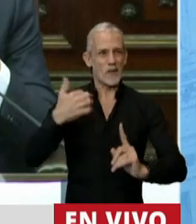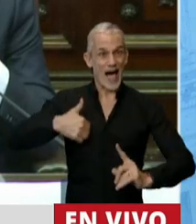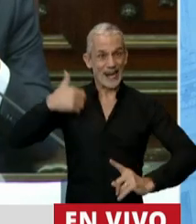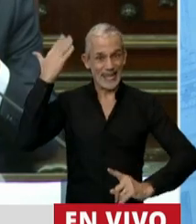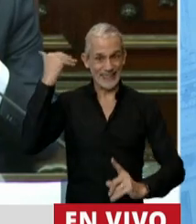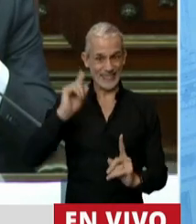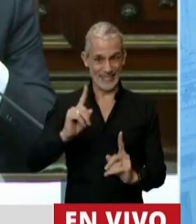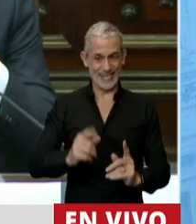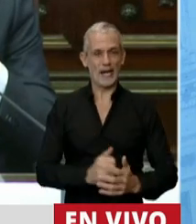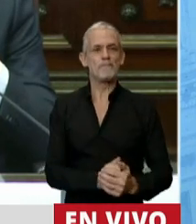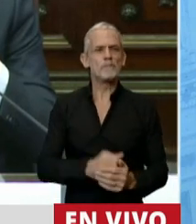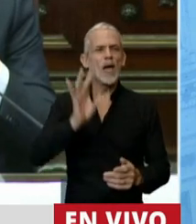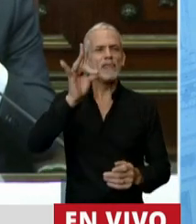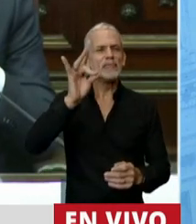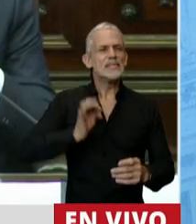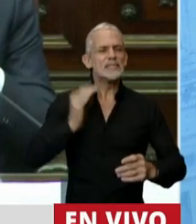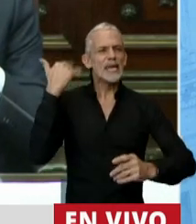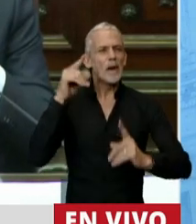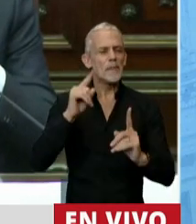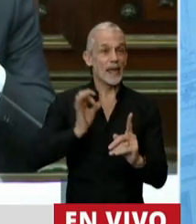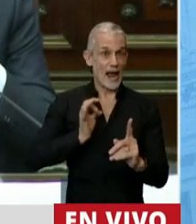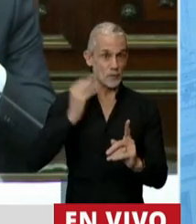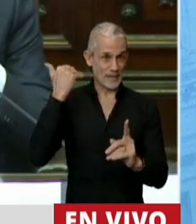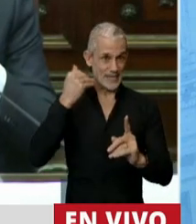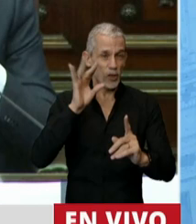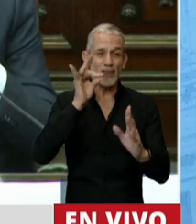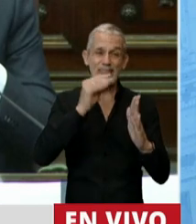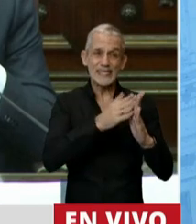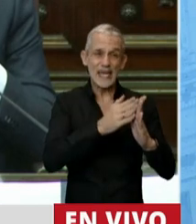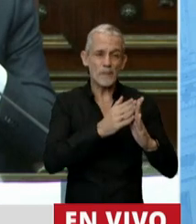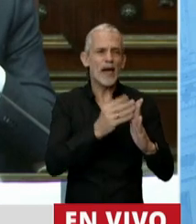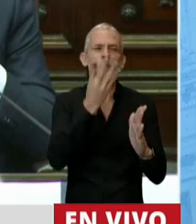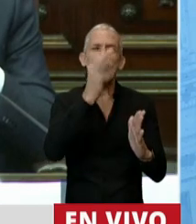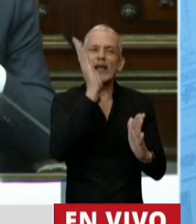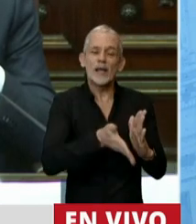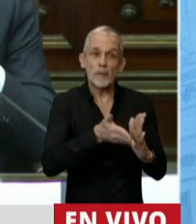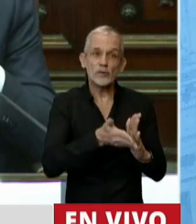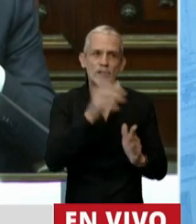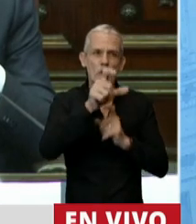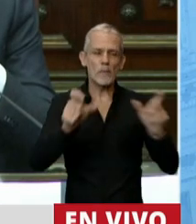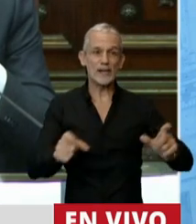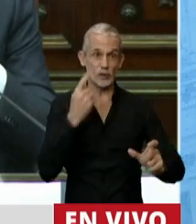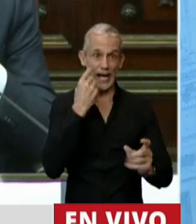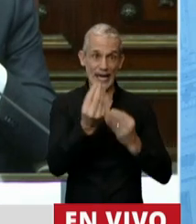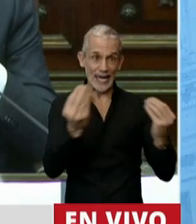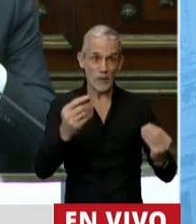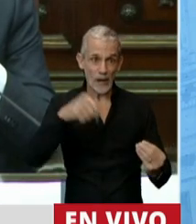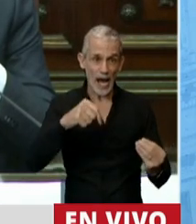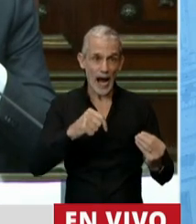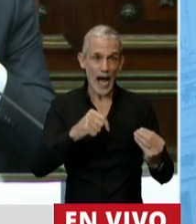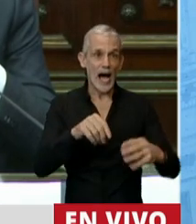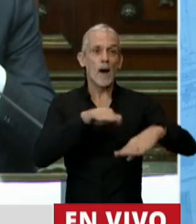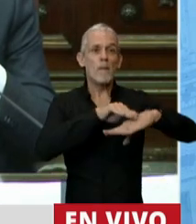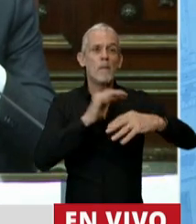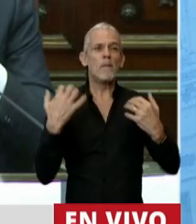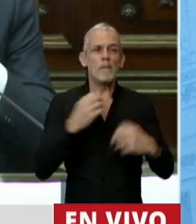en diciembre del año pasado tenía un 40% de las personas que viven en este país por debajo de la